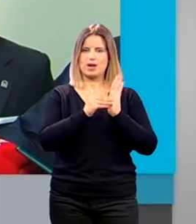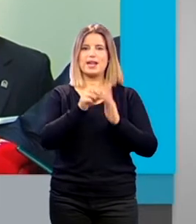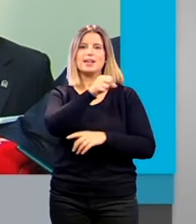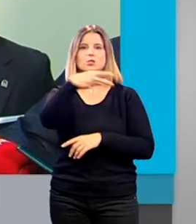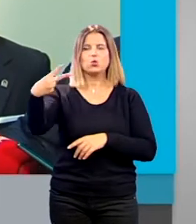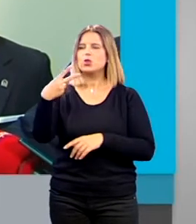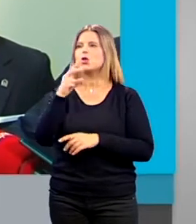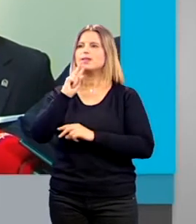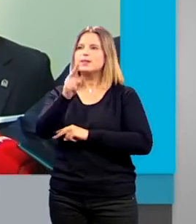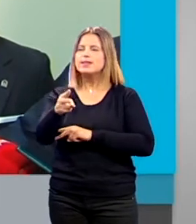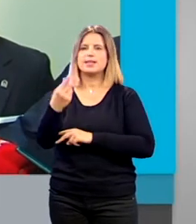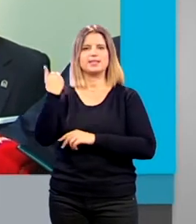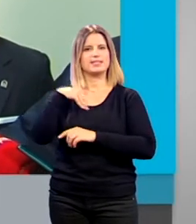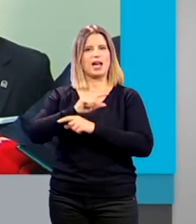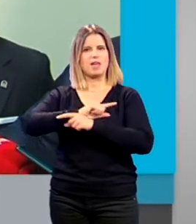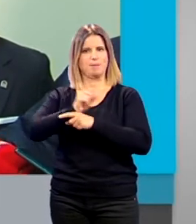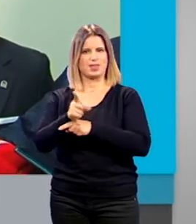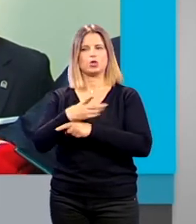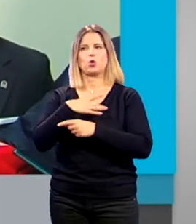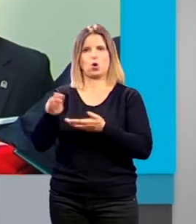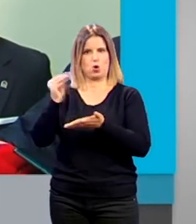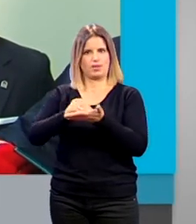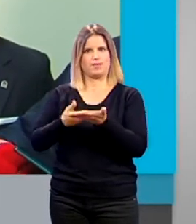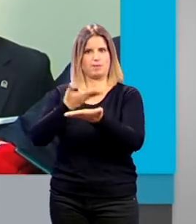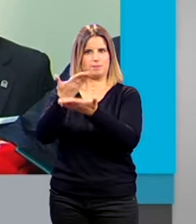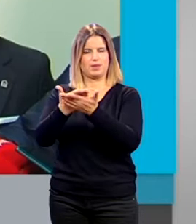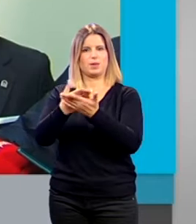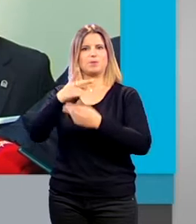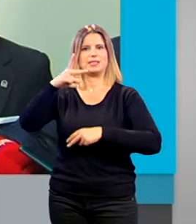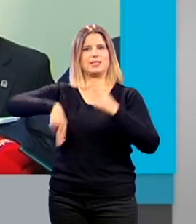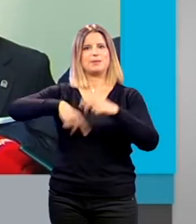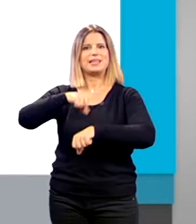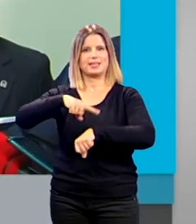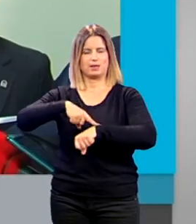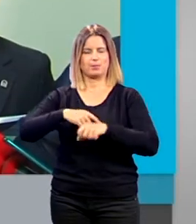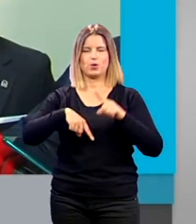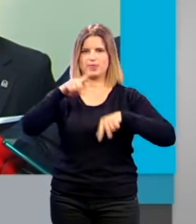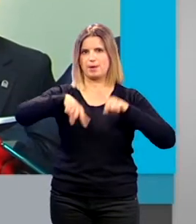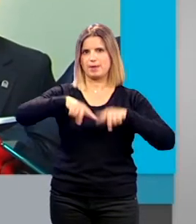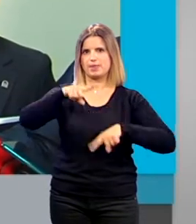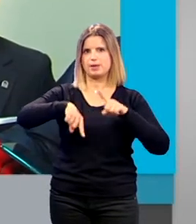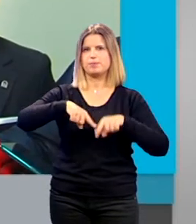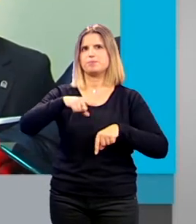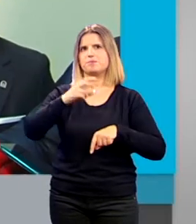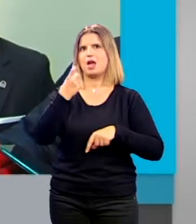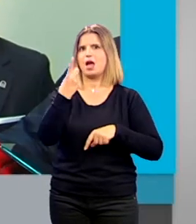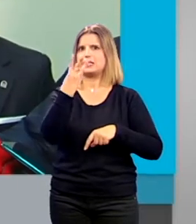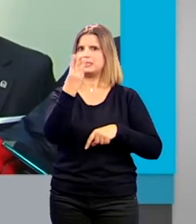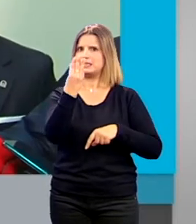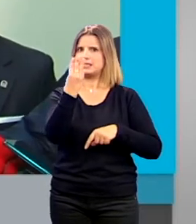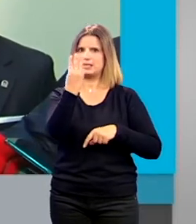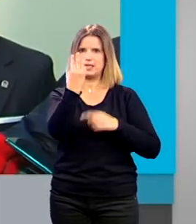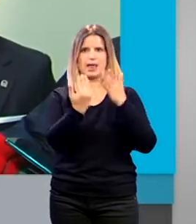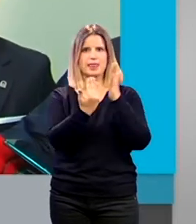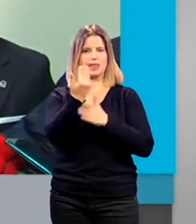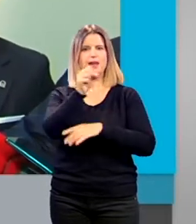le dice que de forma inmediata puede volver a pedirlo con el límite de tiempo que entienda razonable La sala tiene para resolver tres días incluido el